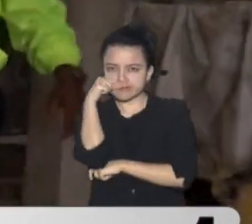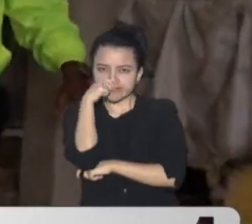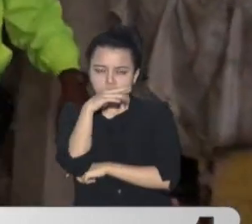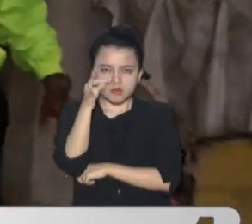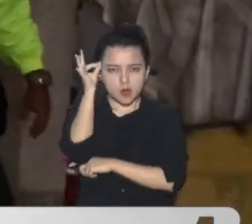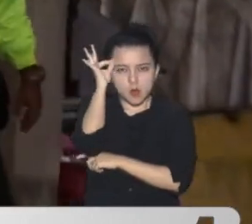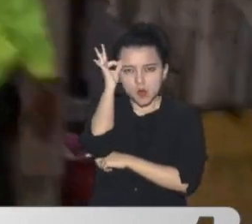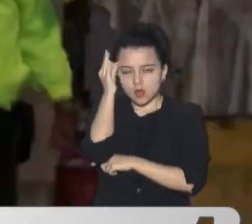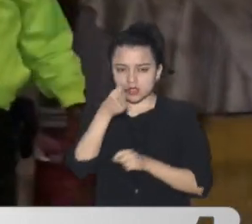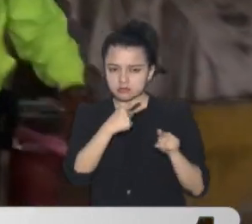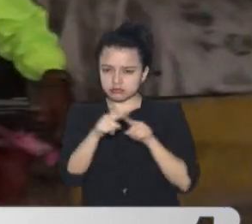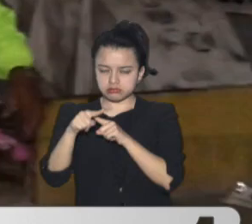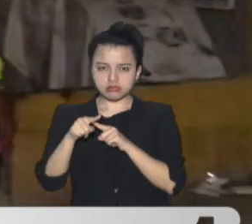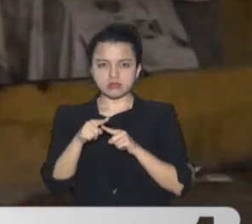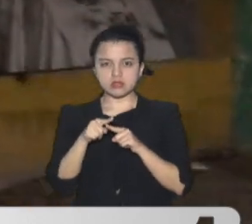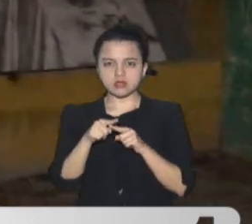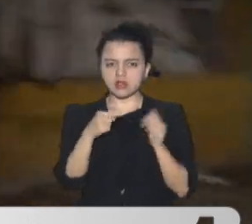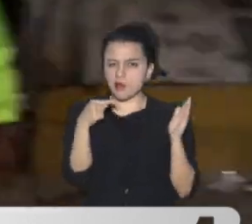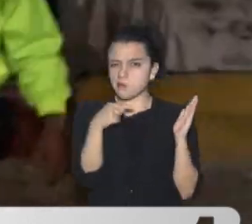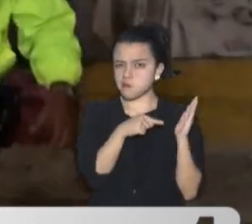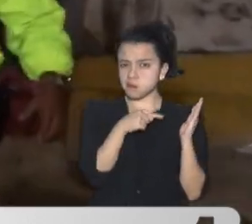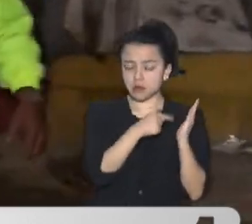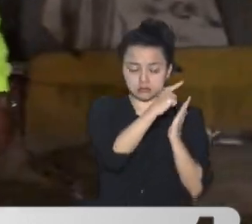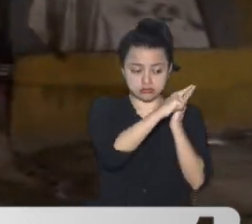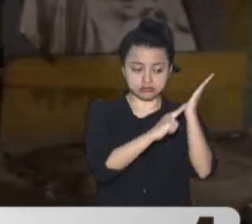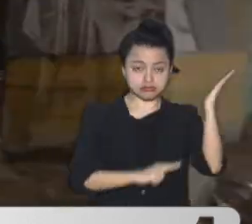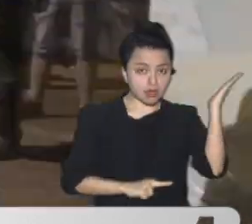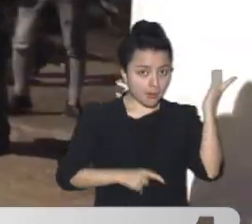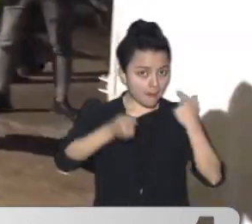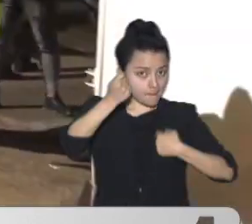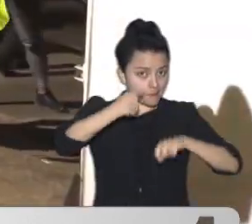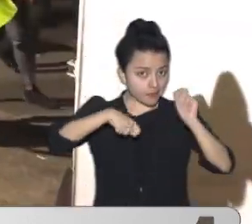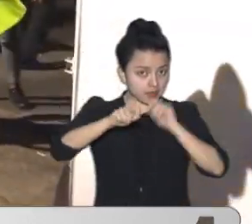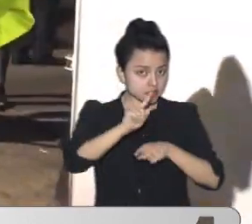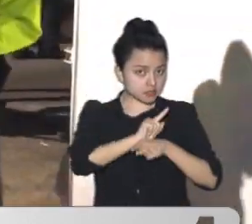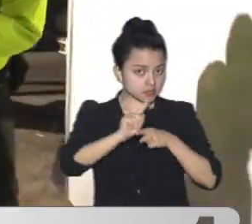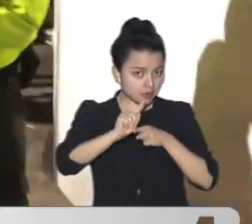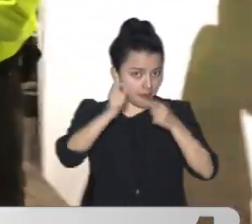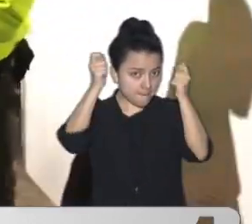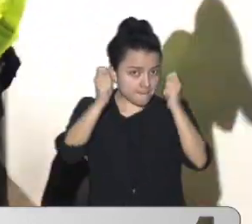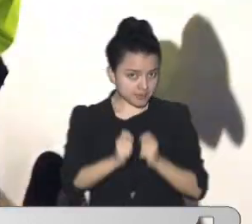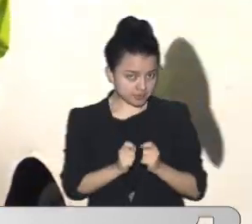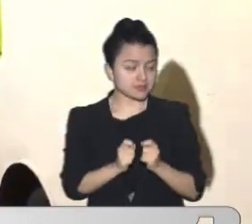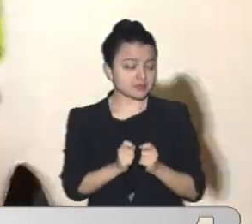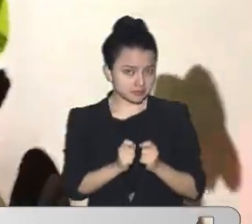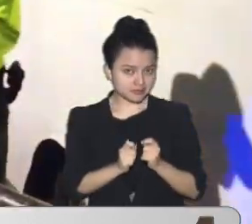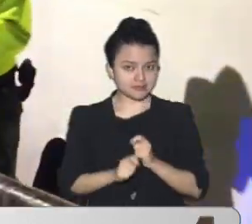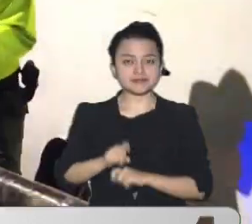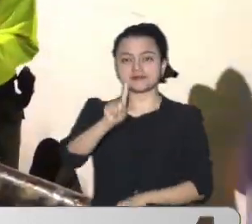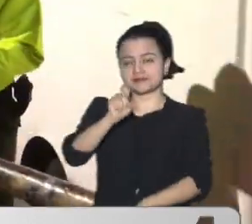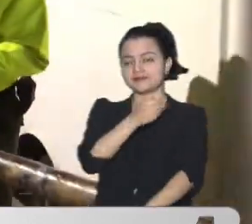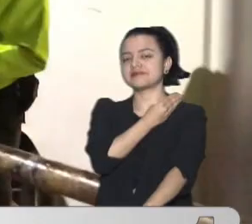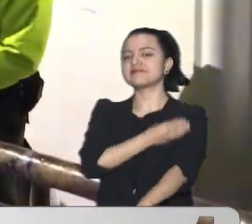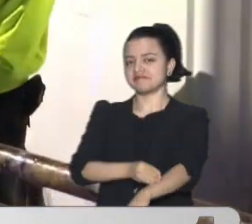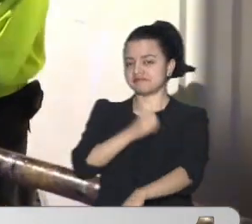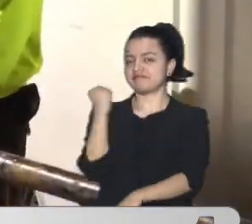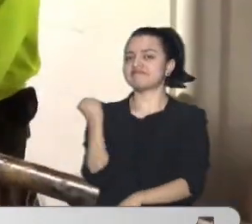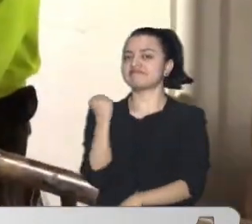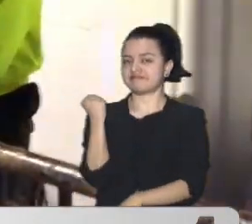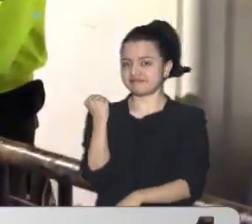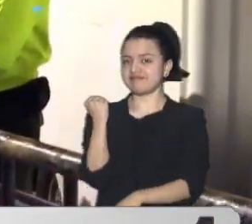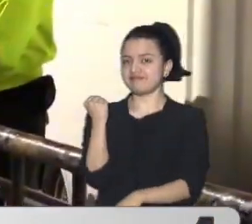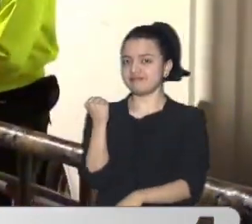Esta libreta De anotaciones Alcanzaban Ventas Semanales Por el orden De los 6 millones De pesos